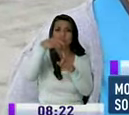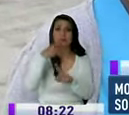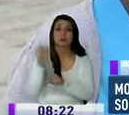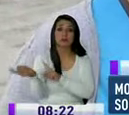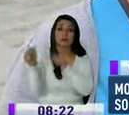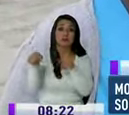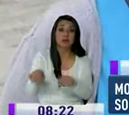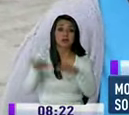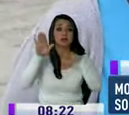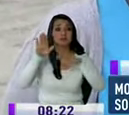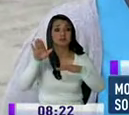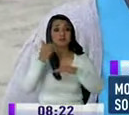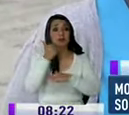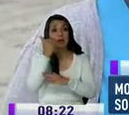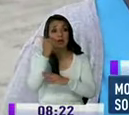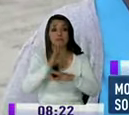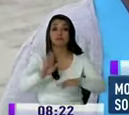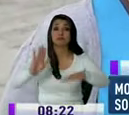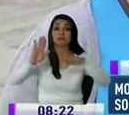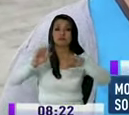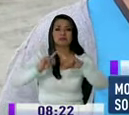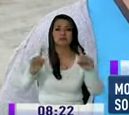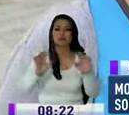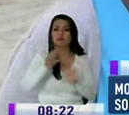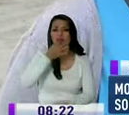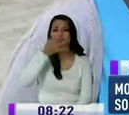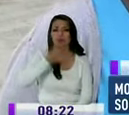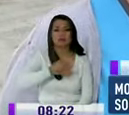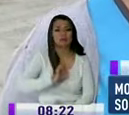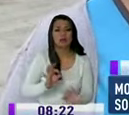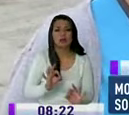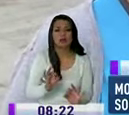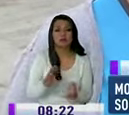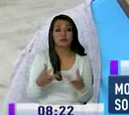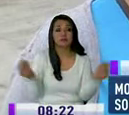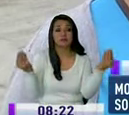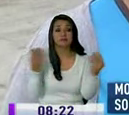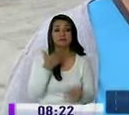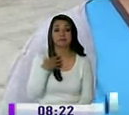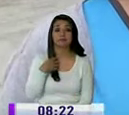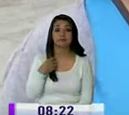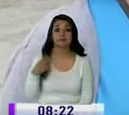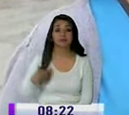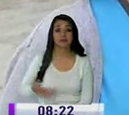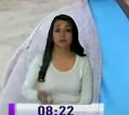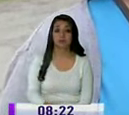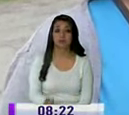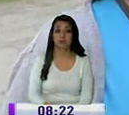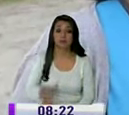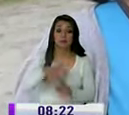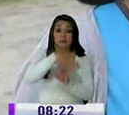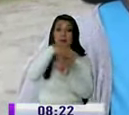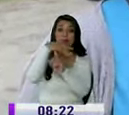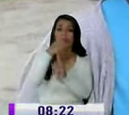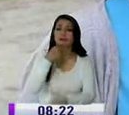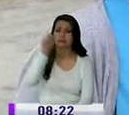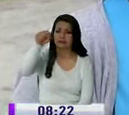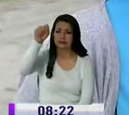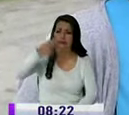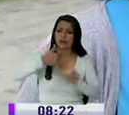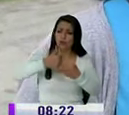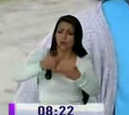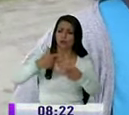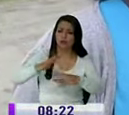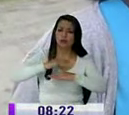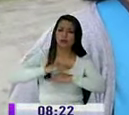nos ofrece hace ofrecimientos y luego se van se desaparece aquí mismo aquí en el parquecito nos dijeron que nos va a ayudar